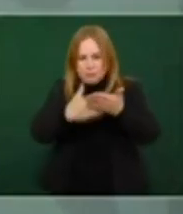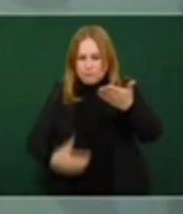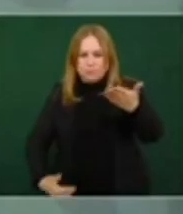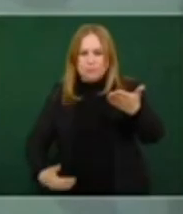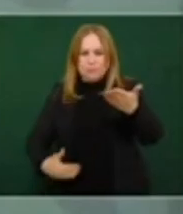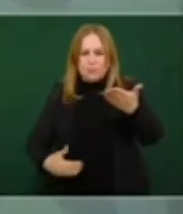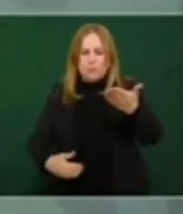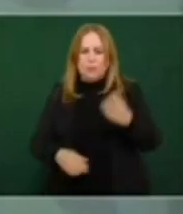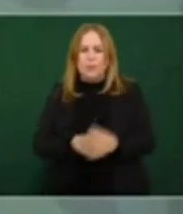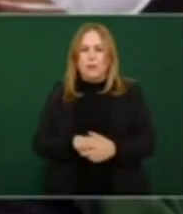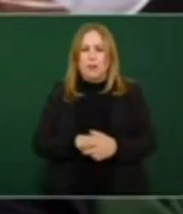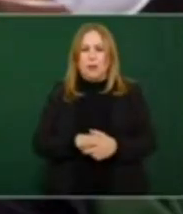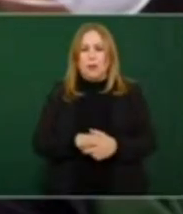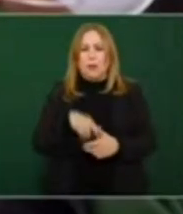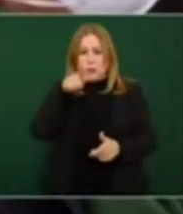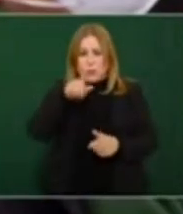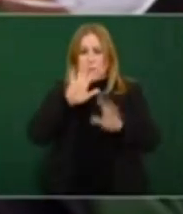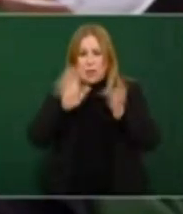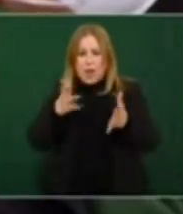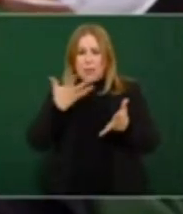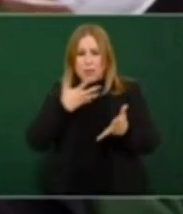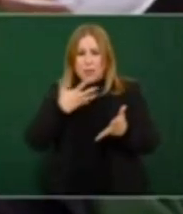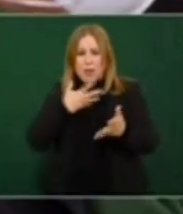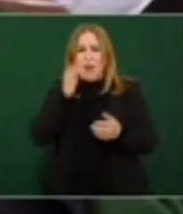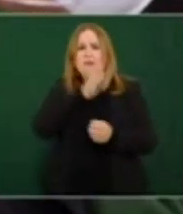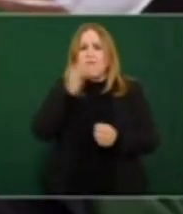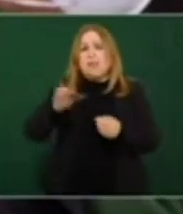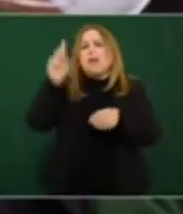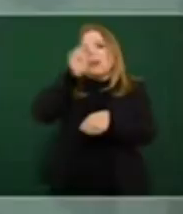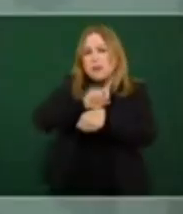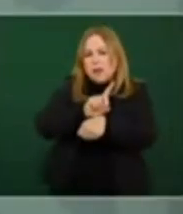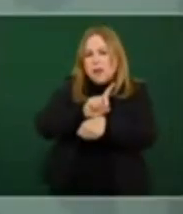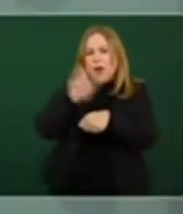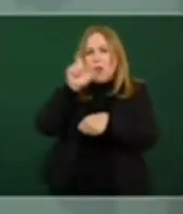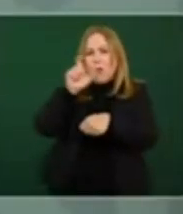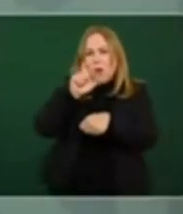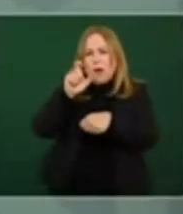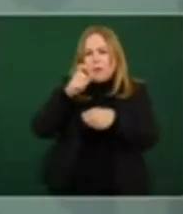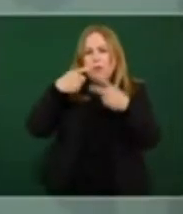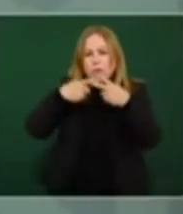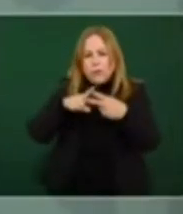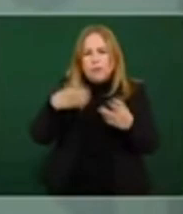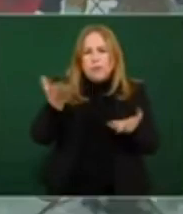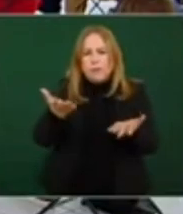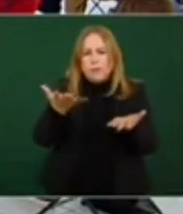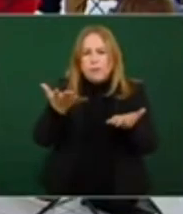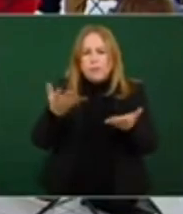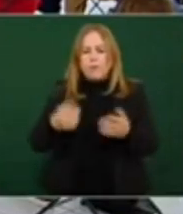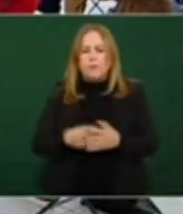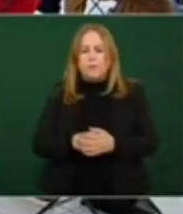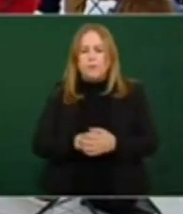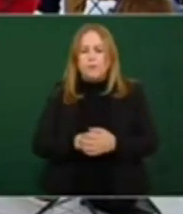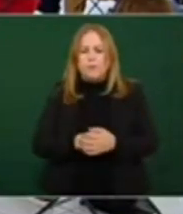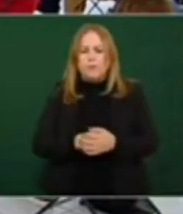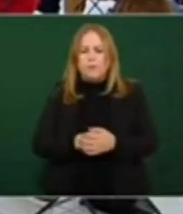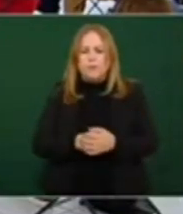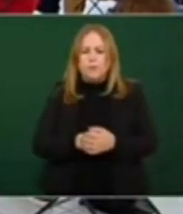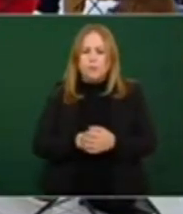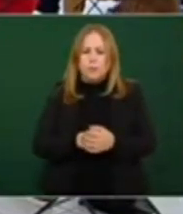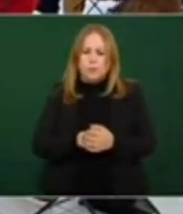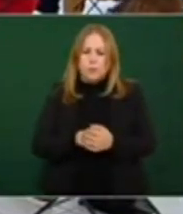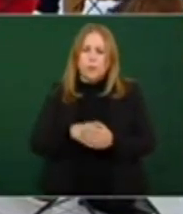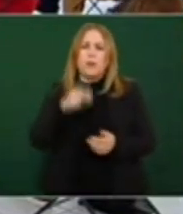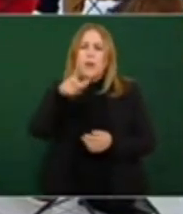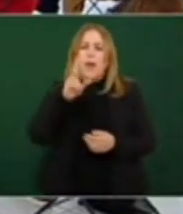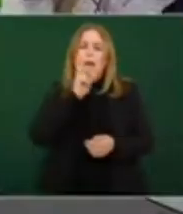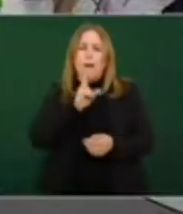¿No tienen fecha para el inicio de la licitación? Tiene que ser lo más pronto. Es que hay un problema en la tenencia de la